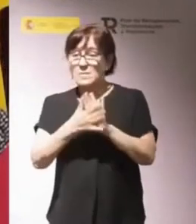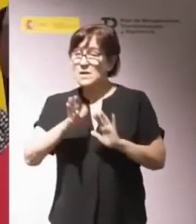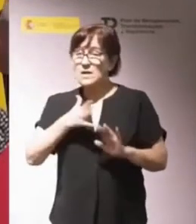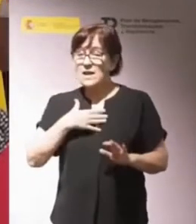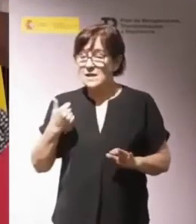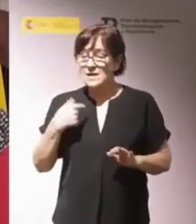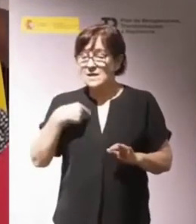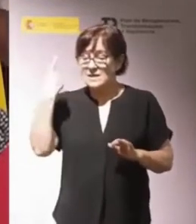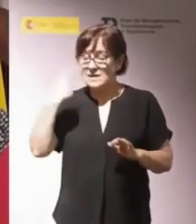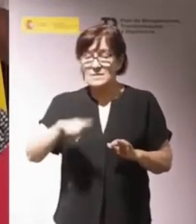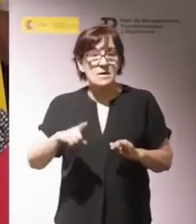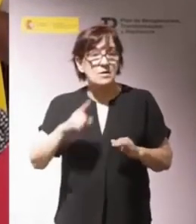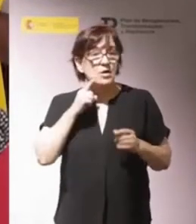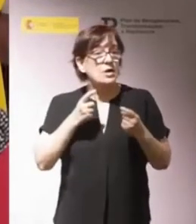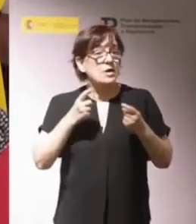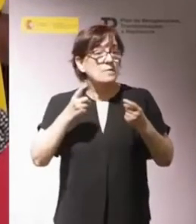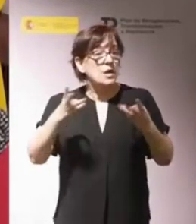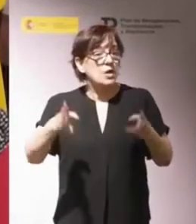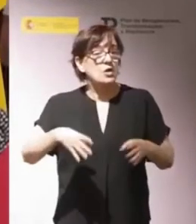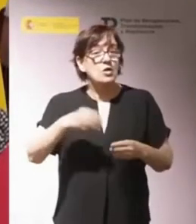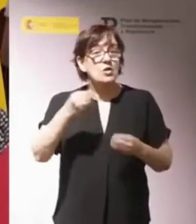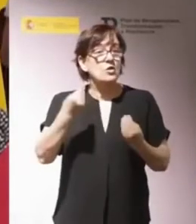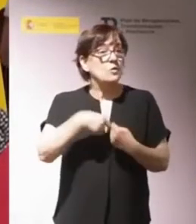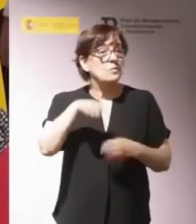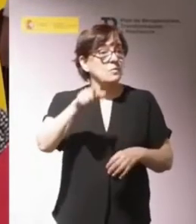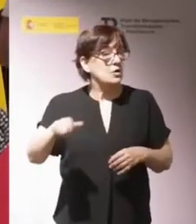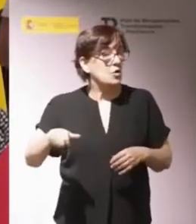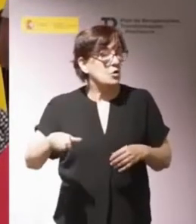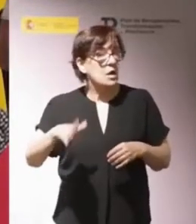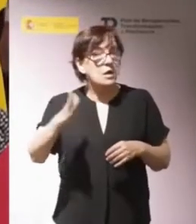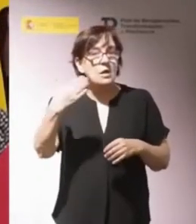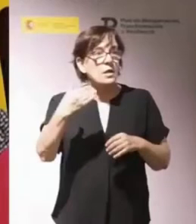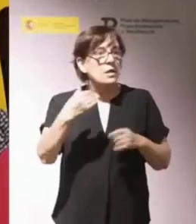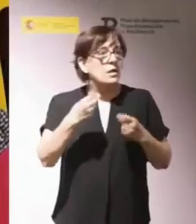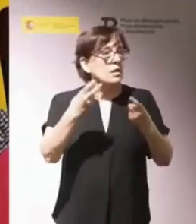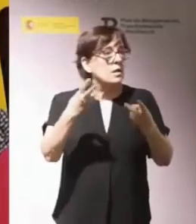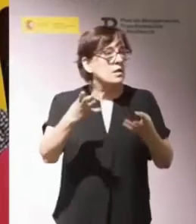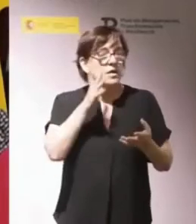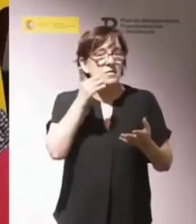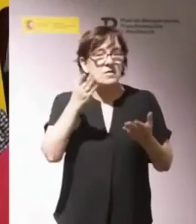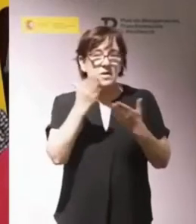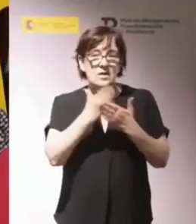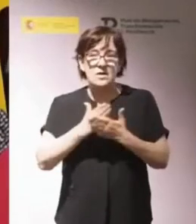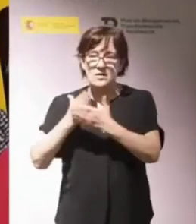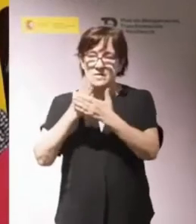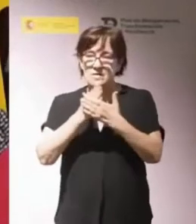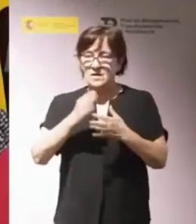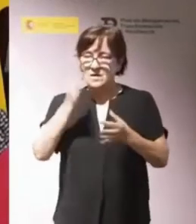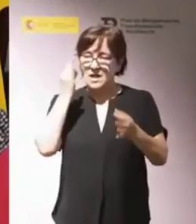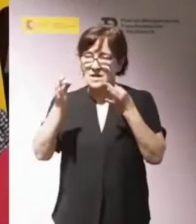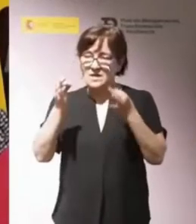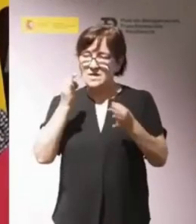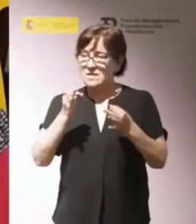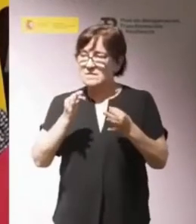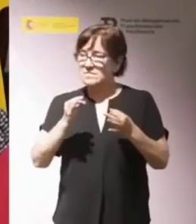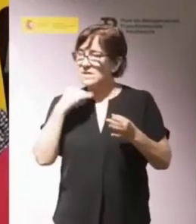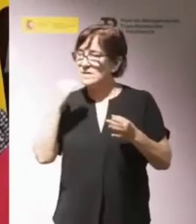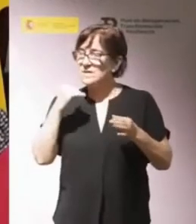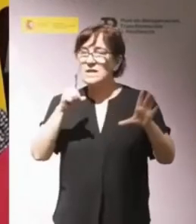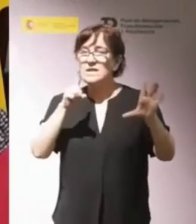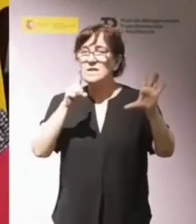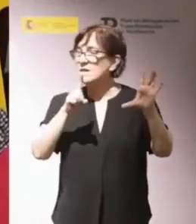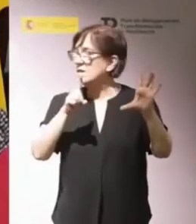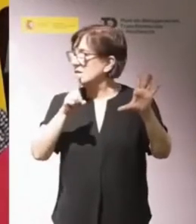que queríamos era saber con qué cifras, con qué personas estábamos contando. Bueno, de ese estudio nos llegó, de los datos que había, que hay